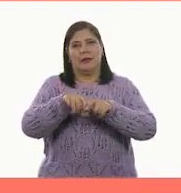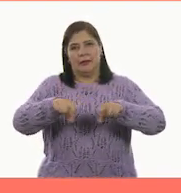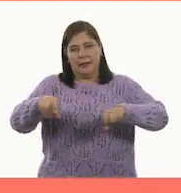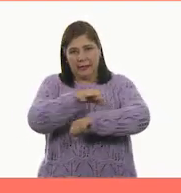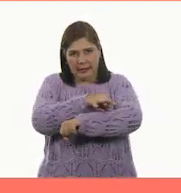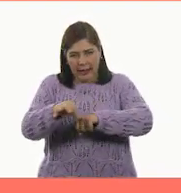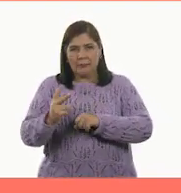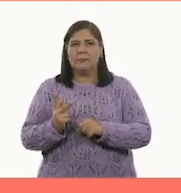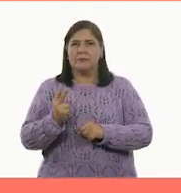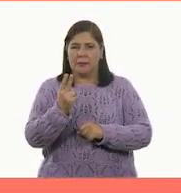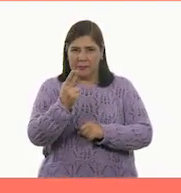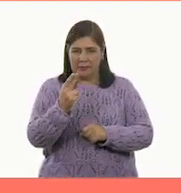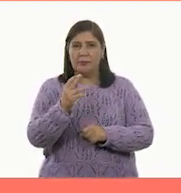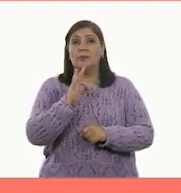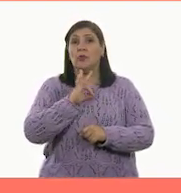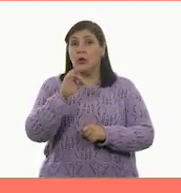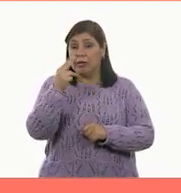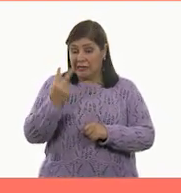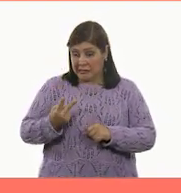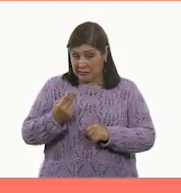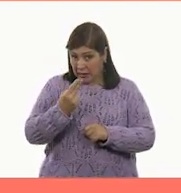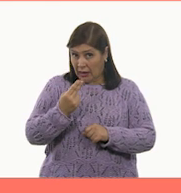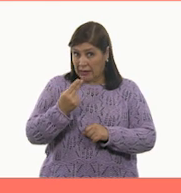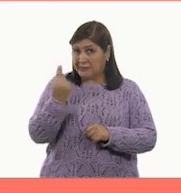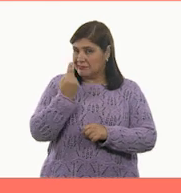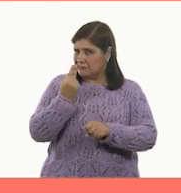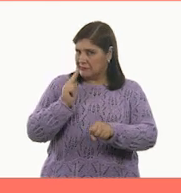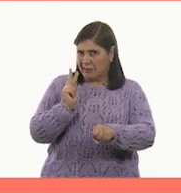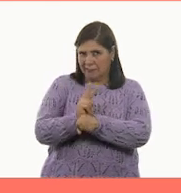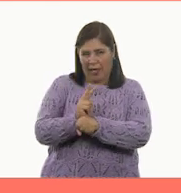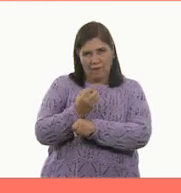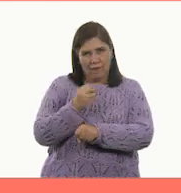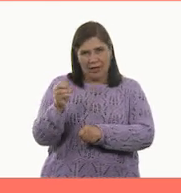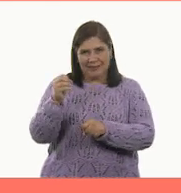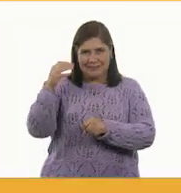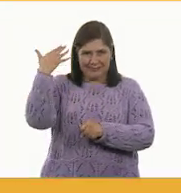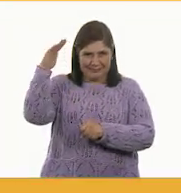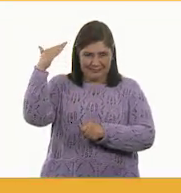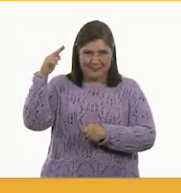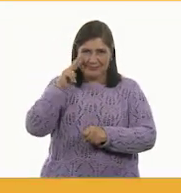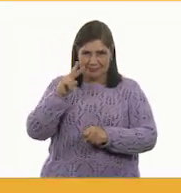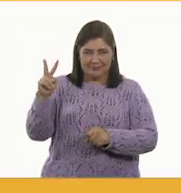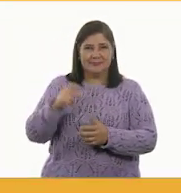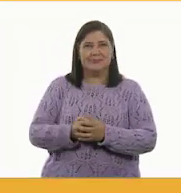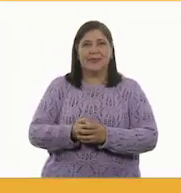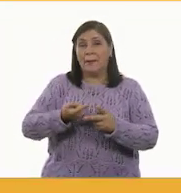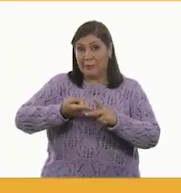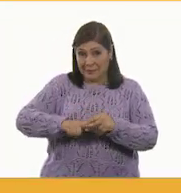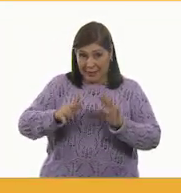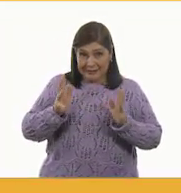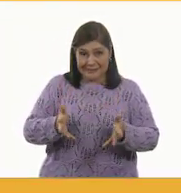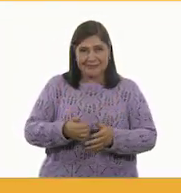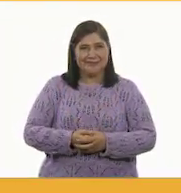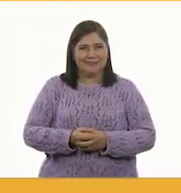Recuerda que la manipulación de estas debe estar supervisada por un adulto. ¡Empecemos!